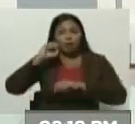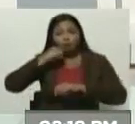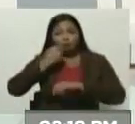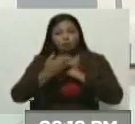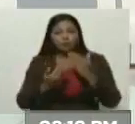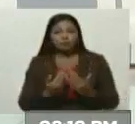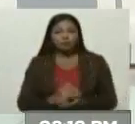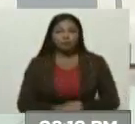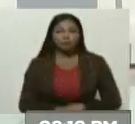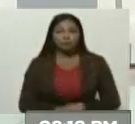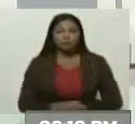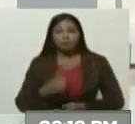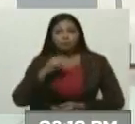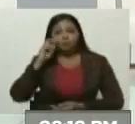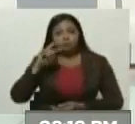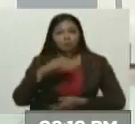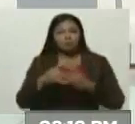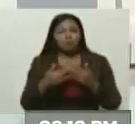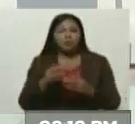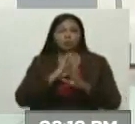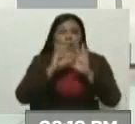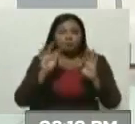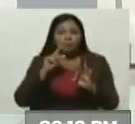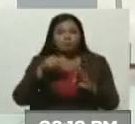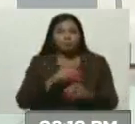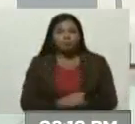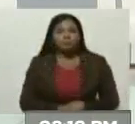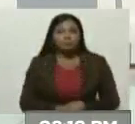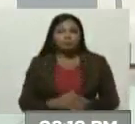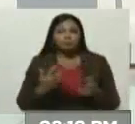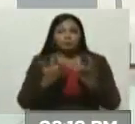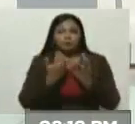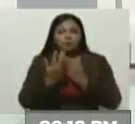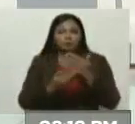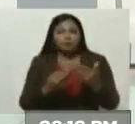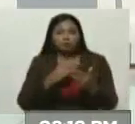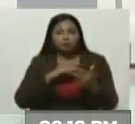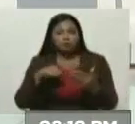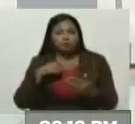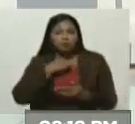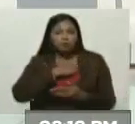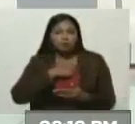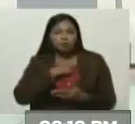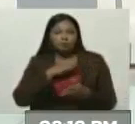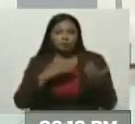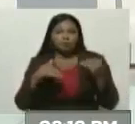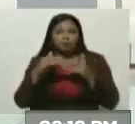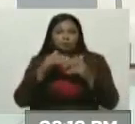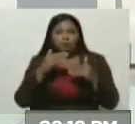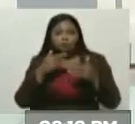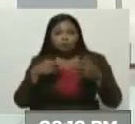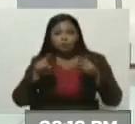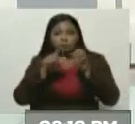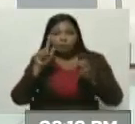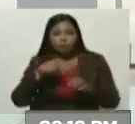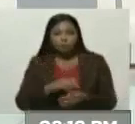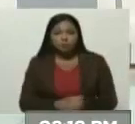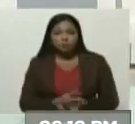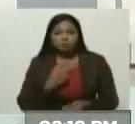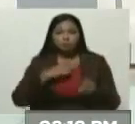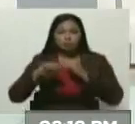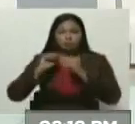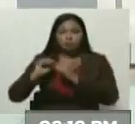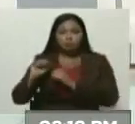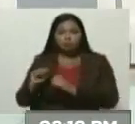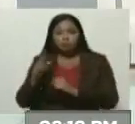que se ha lamentado en todos los niveles porque tiene que ver con esa guerra que lamentablemente se hace a nivel mediático contra los medios